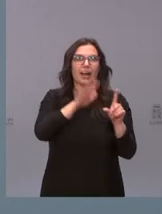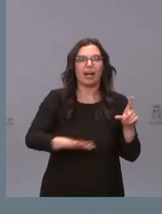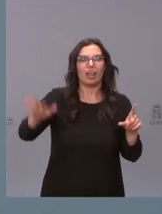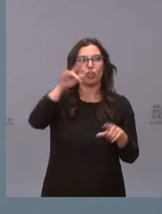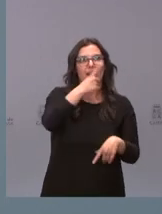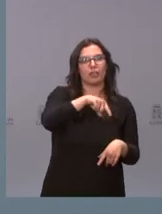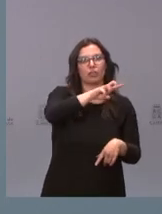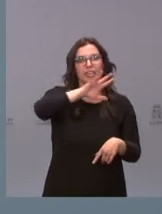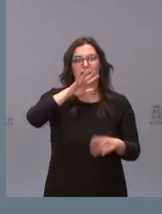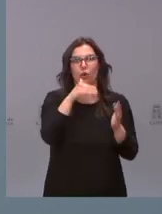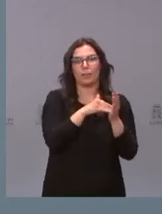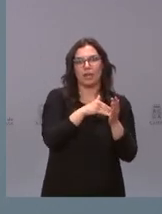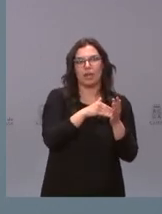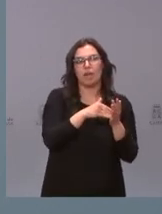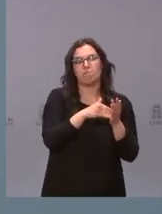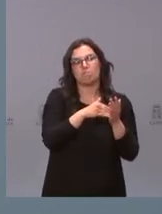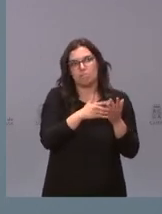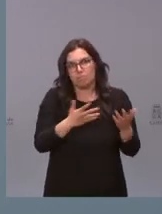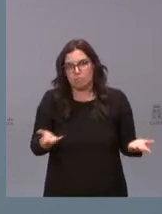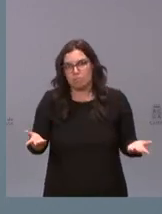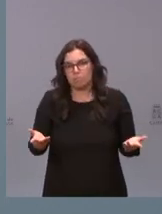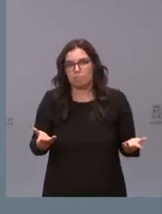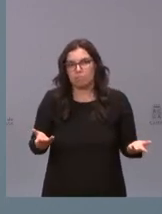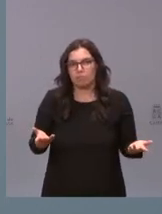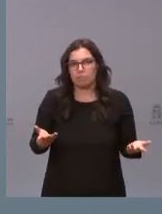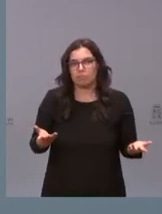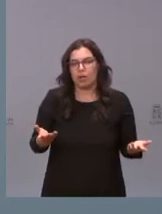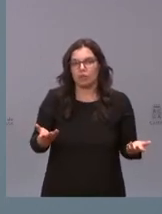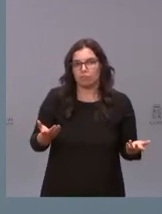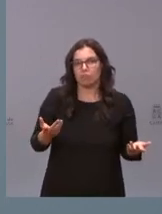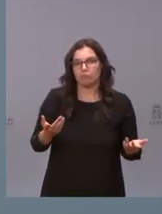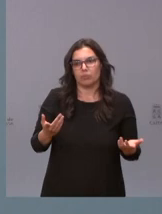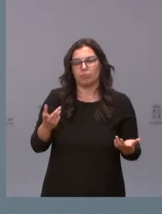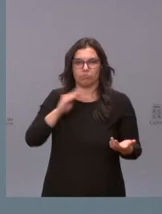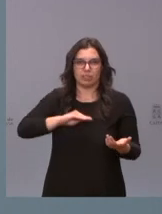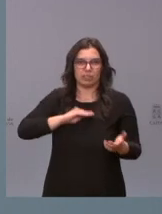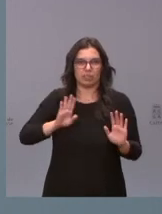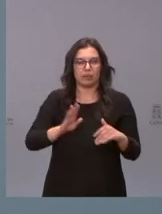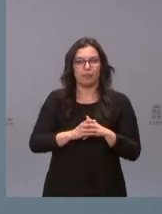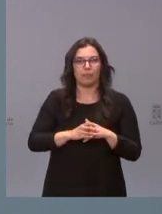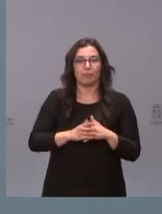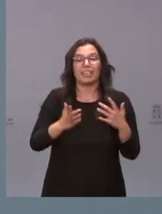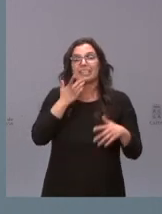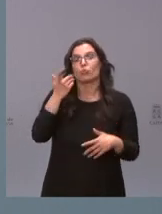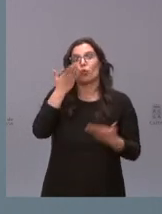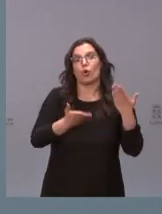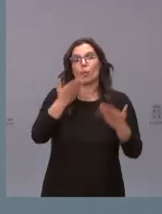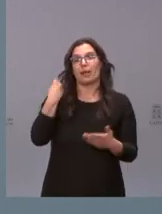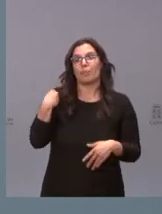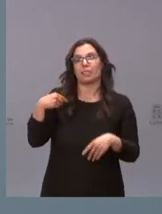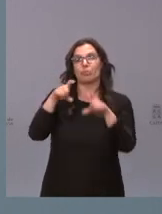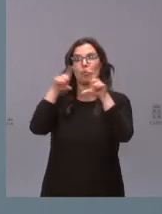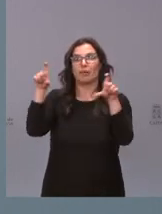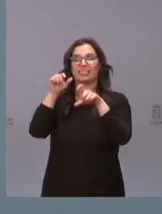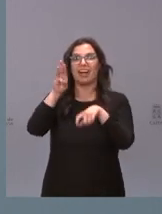135.000 pues en máximo es una cantidad sustanciosa claro si usted la compara con la de Pfizer que son